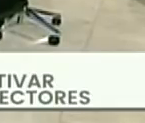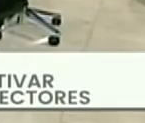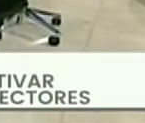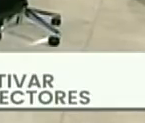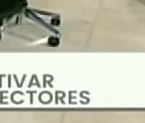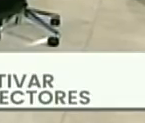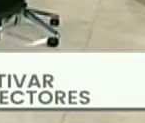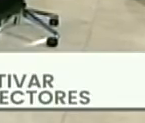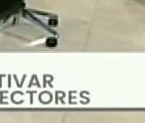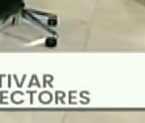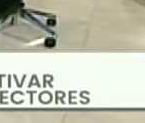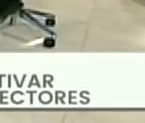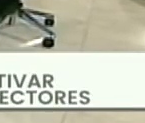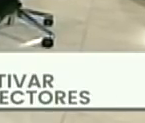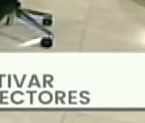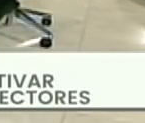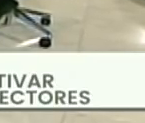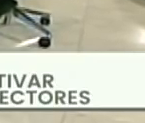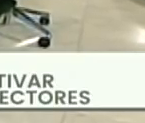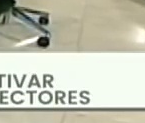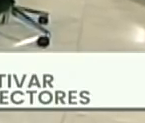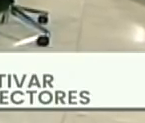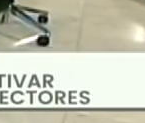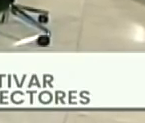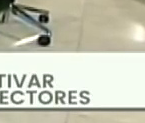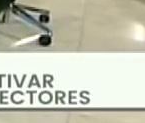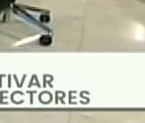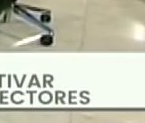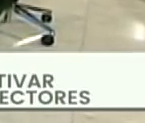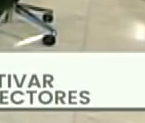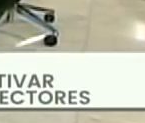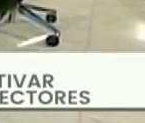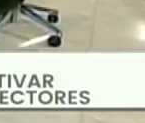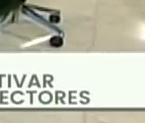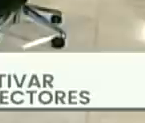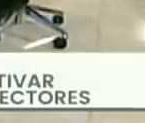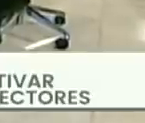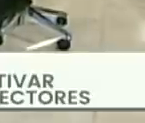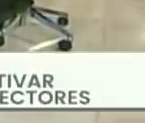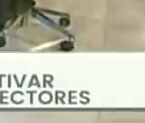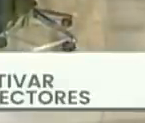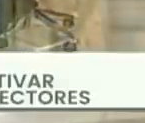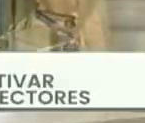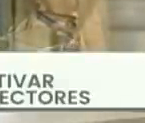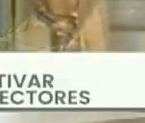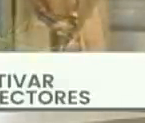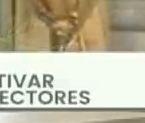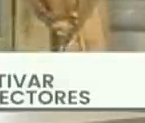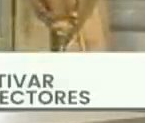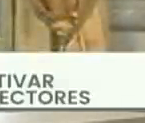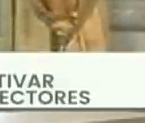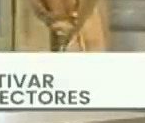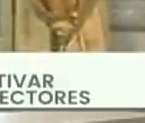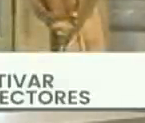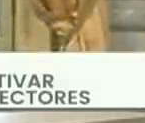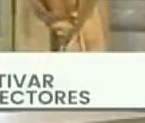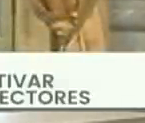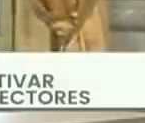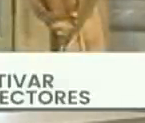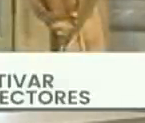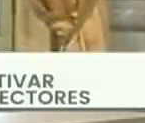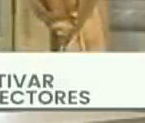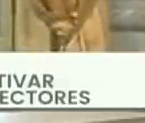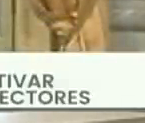venezolano supere la barrera, ahorita estamos nosotros, nuestro petróleo está en 14, aproximadamente,